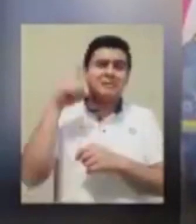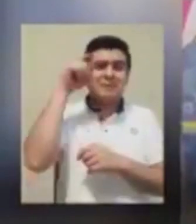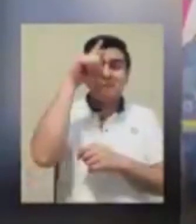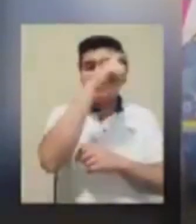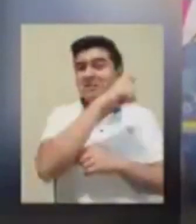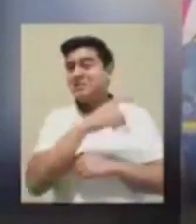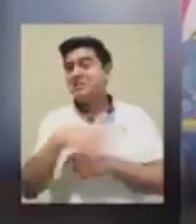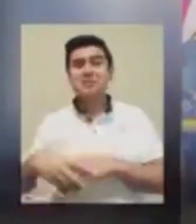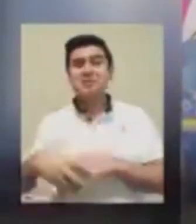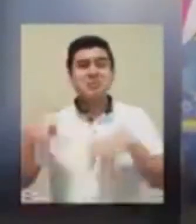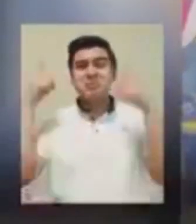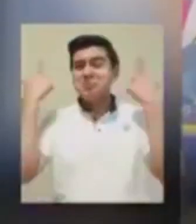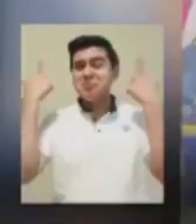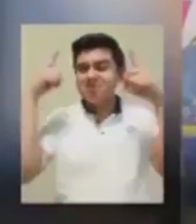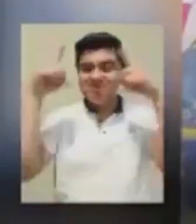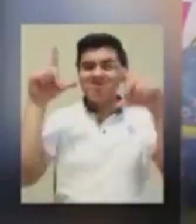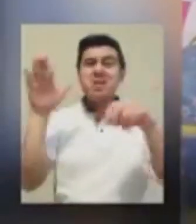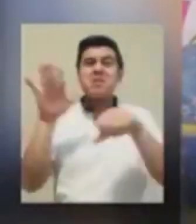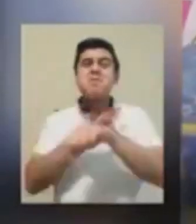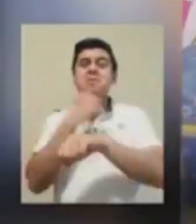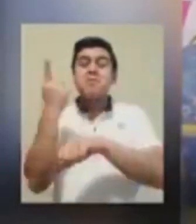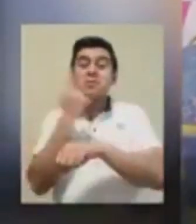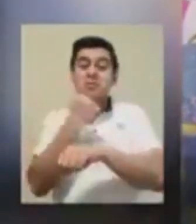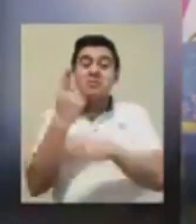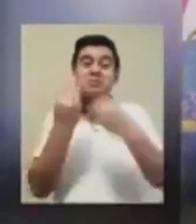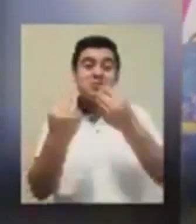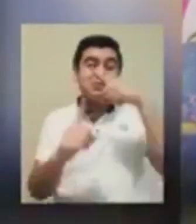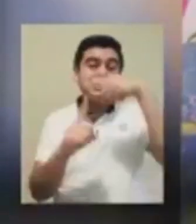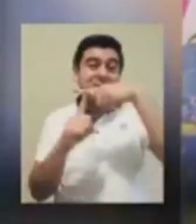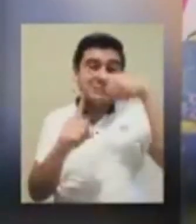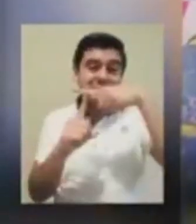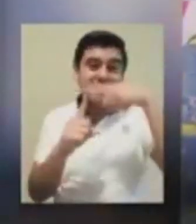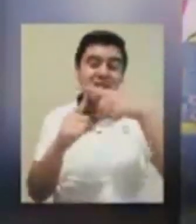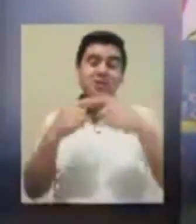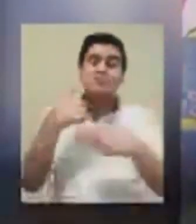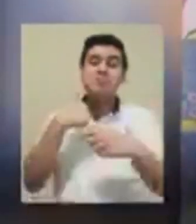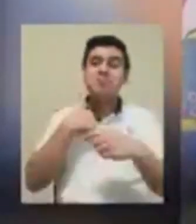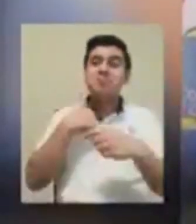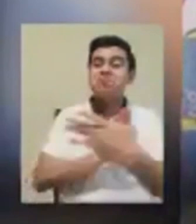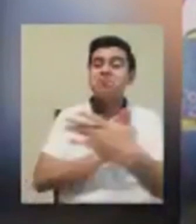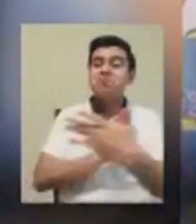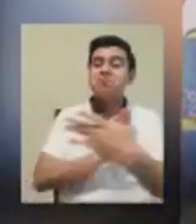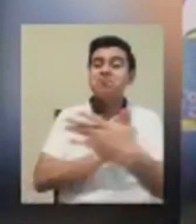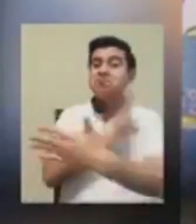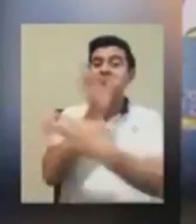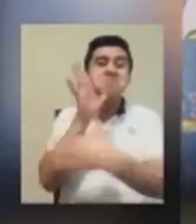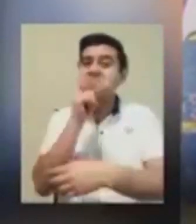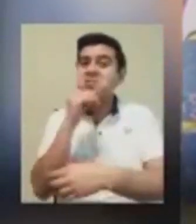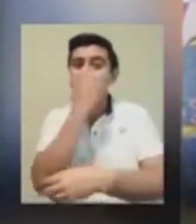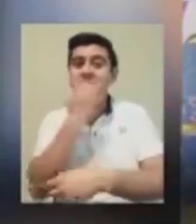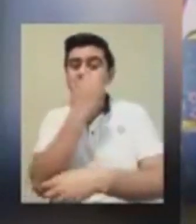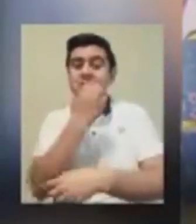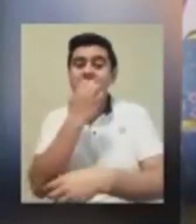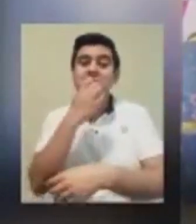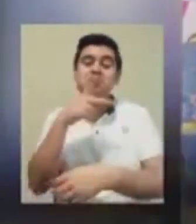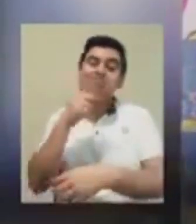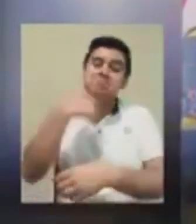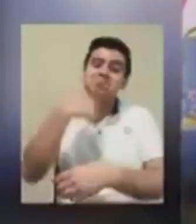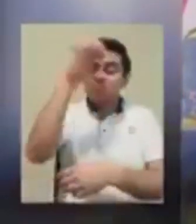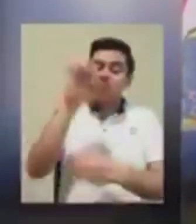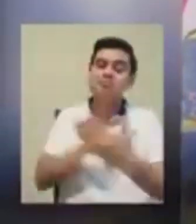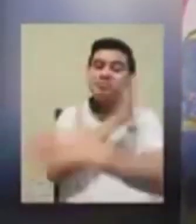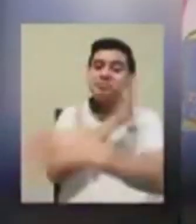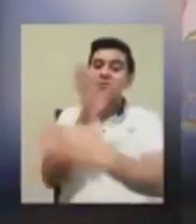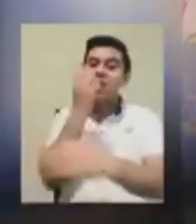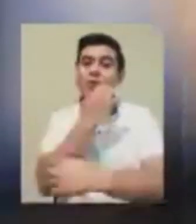la tarea, porque ya no he ido a la escuela, porque realmente a mí me gustaba asistir a la escuela, convivir con